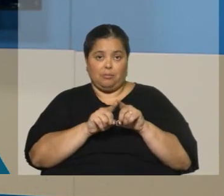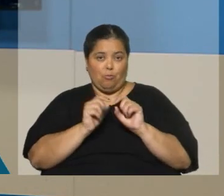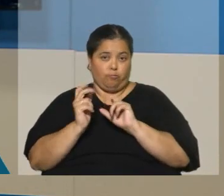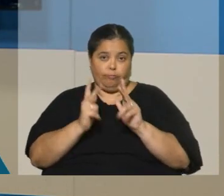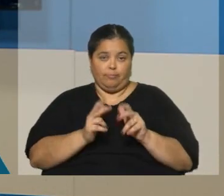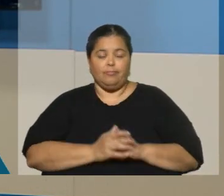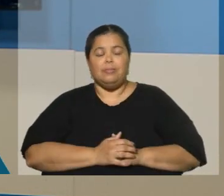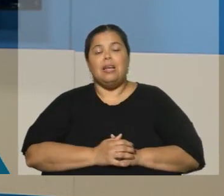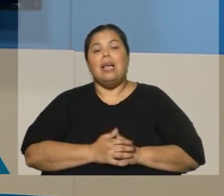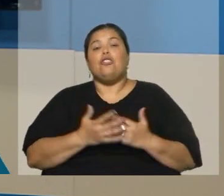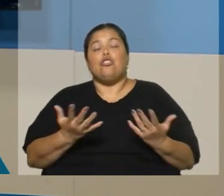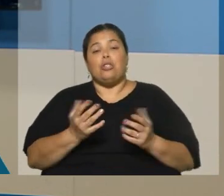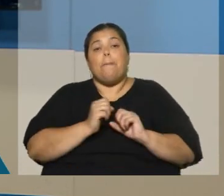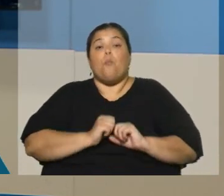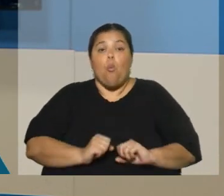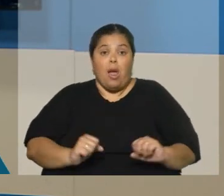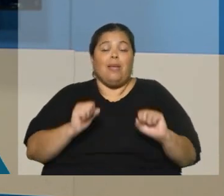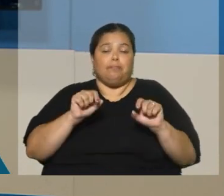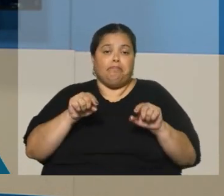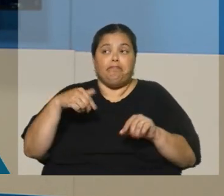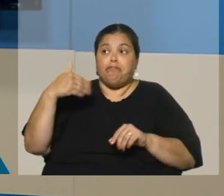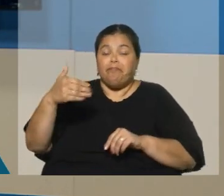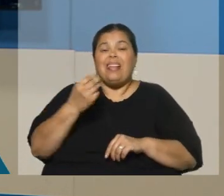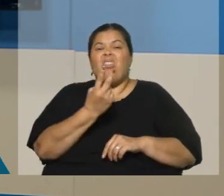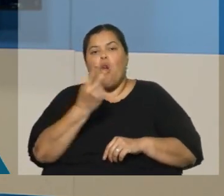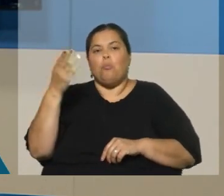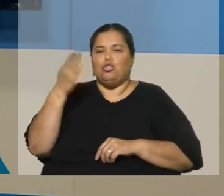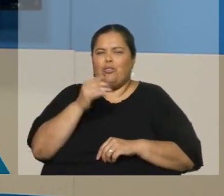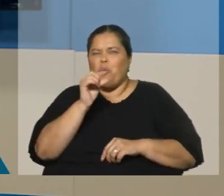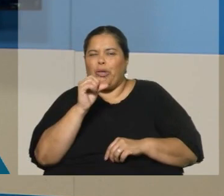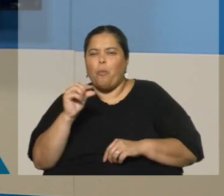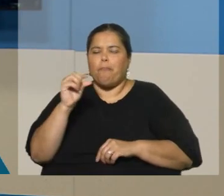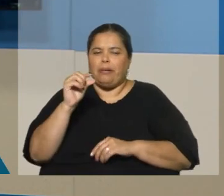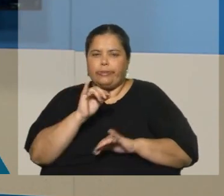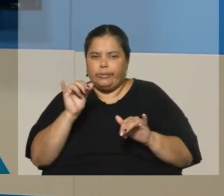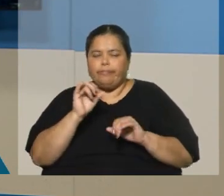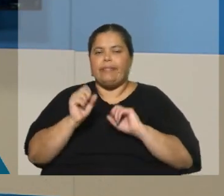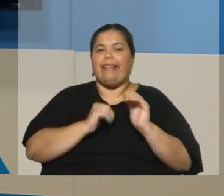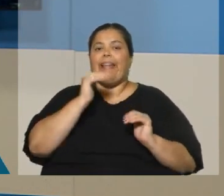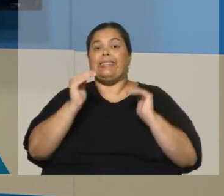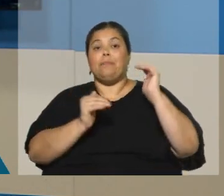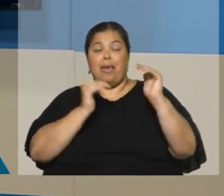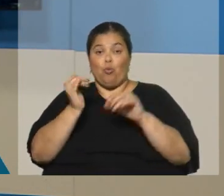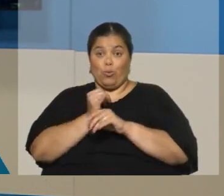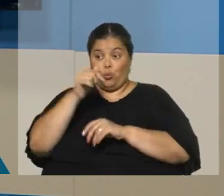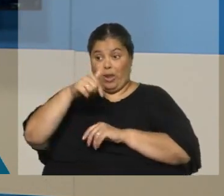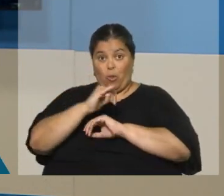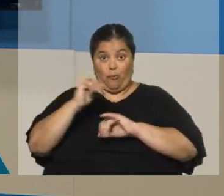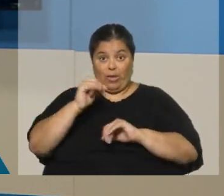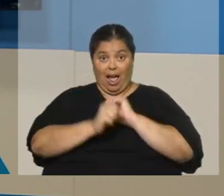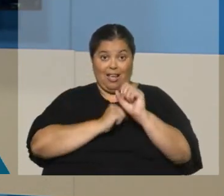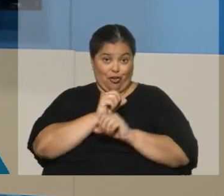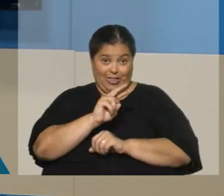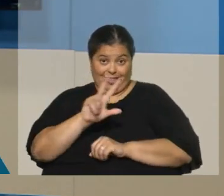Es probable entonces que tengamos un crecimiento en la industria en el entorno del 2, un poquitito más cerrado el año. Cuando llegue este momento lo veremos